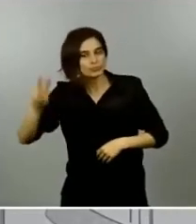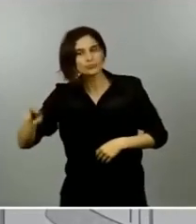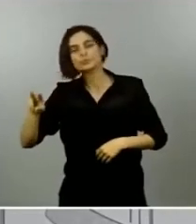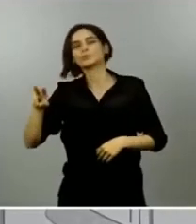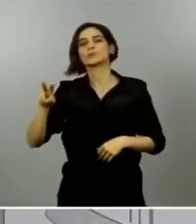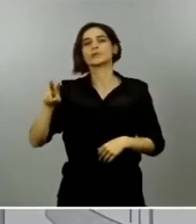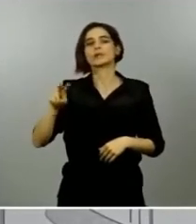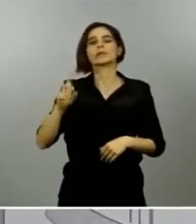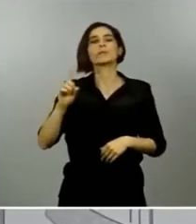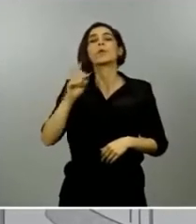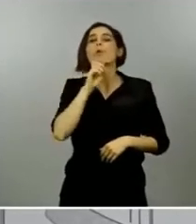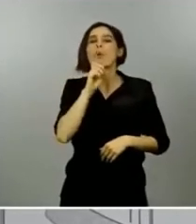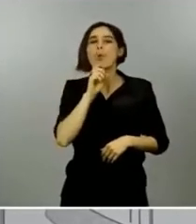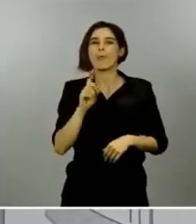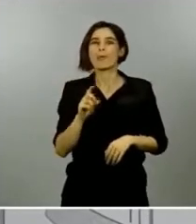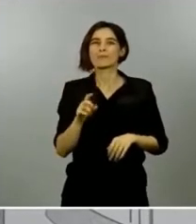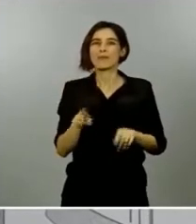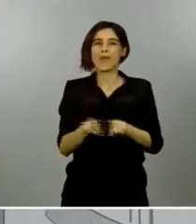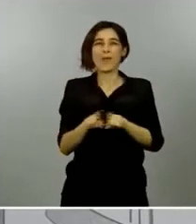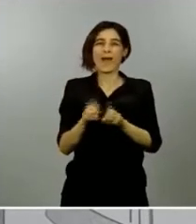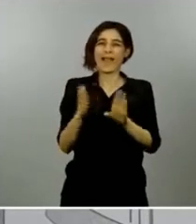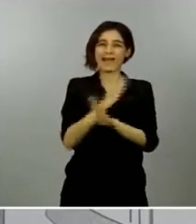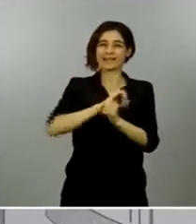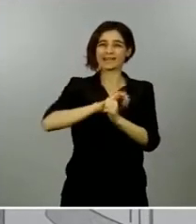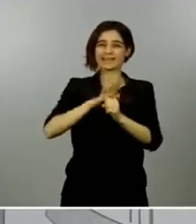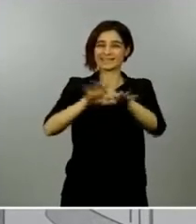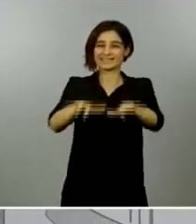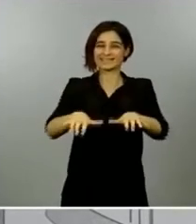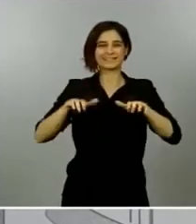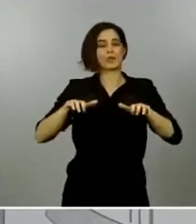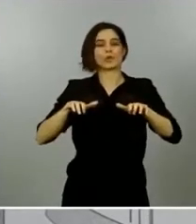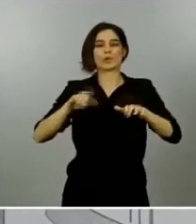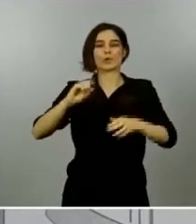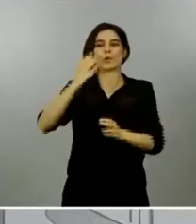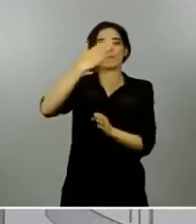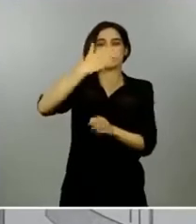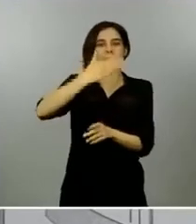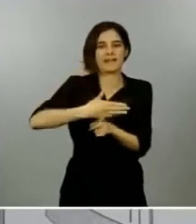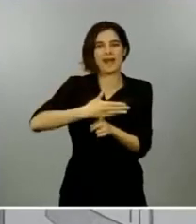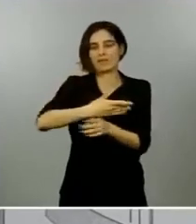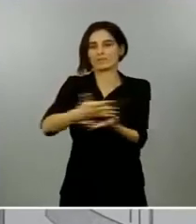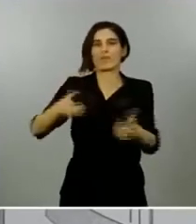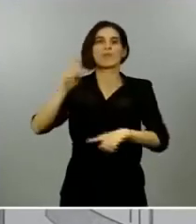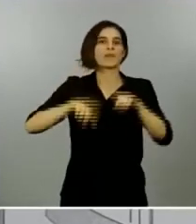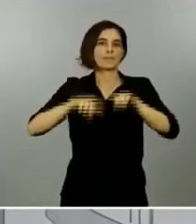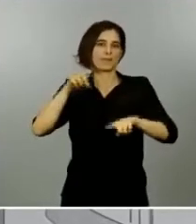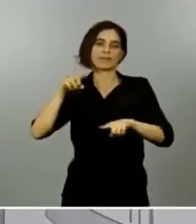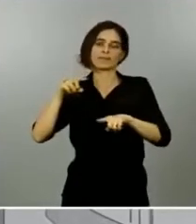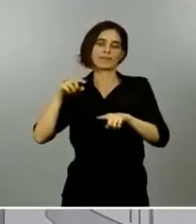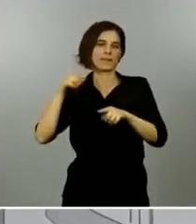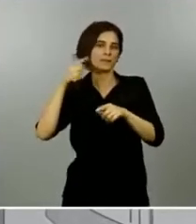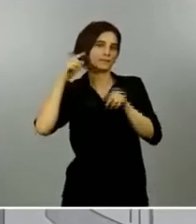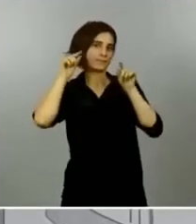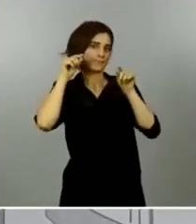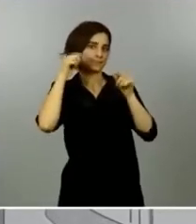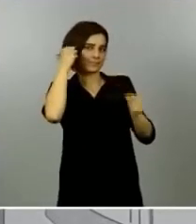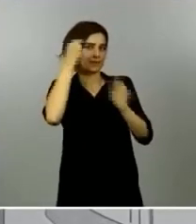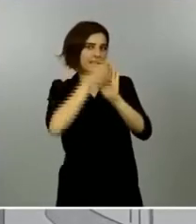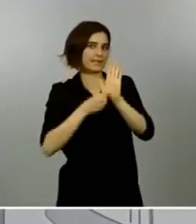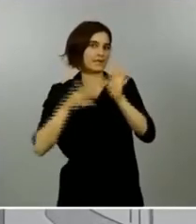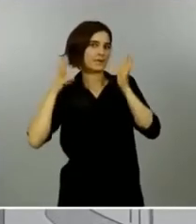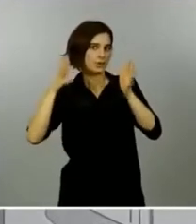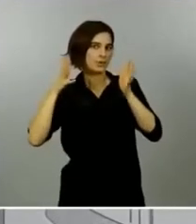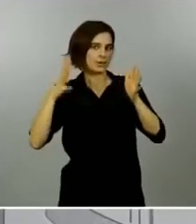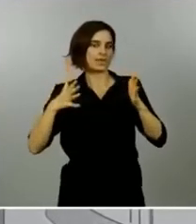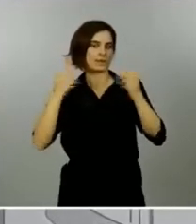la distancia de seguridad requerida y exigida por las autoridades sanitarias. Es decir, ese 51% de la ciudadanía española